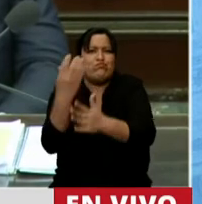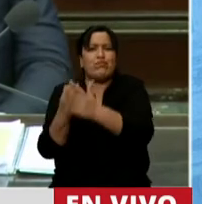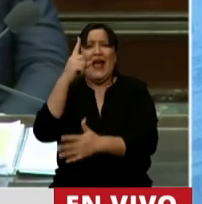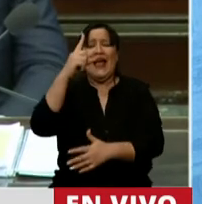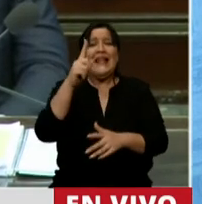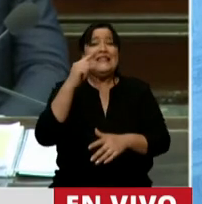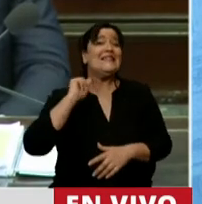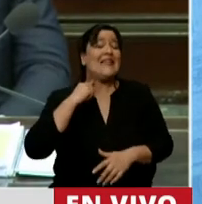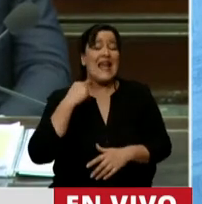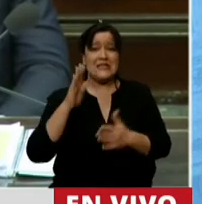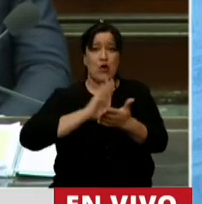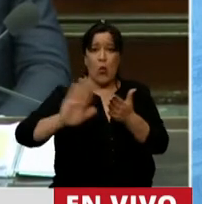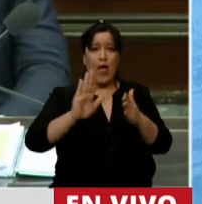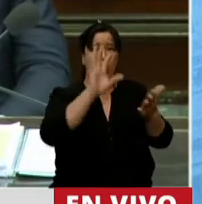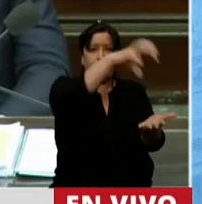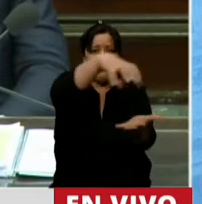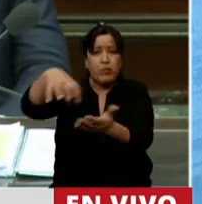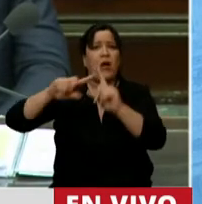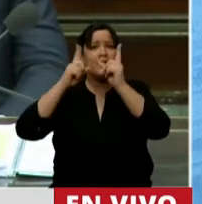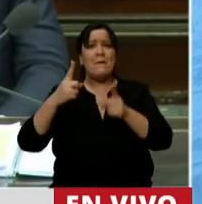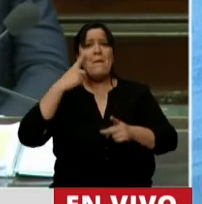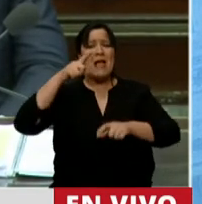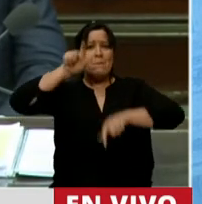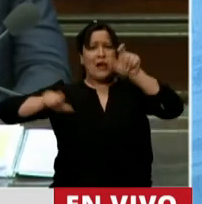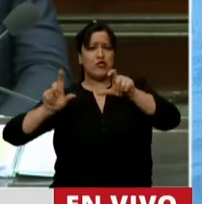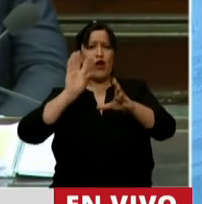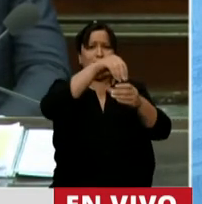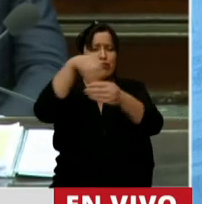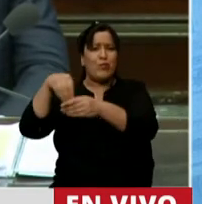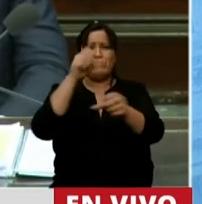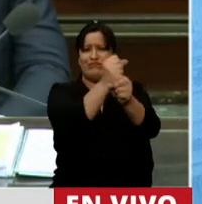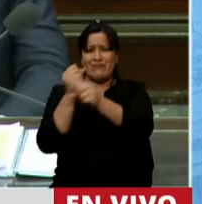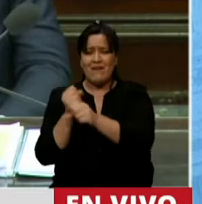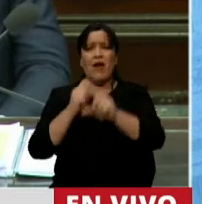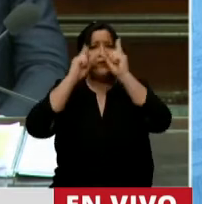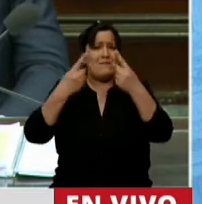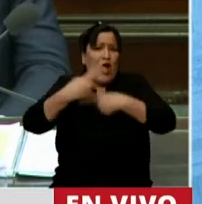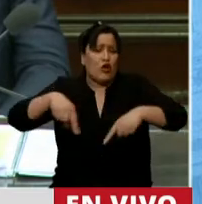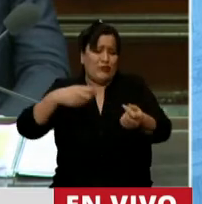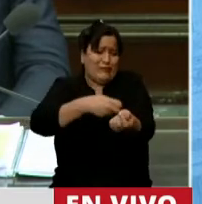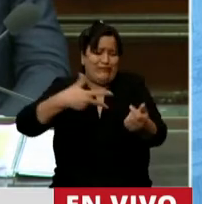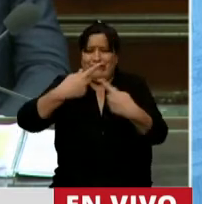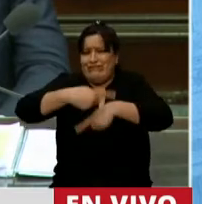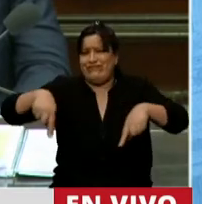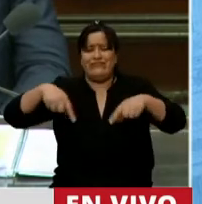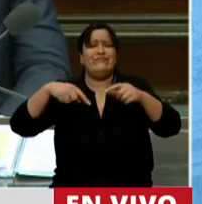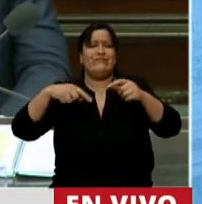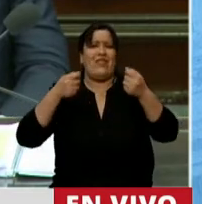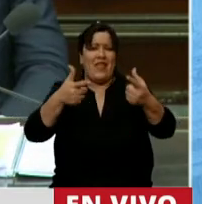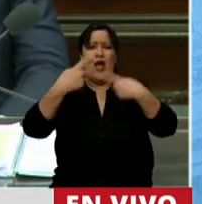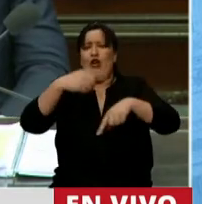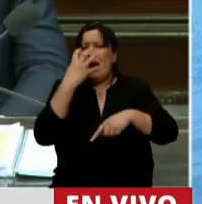hospitales, se incorporaron miles de personas al sistema de salud y toneladas de material sanitario. También se tomaron medidas